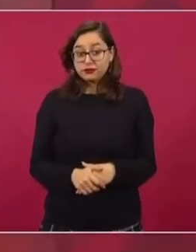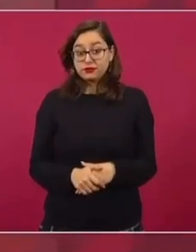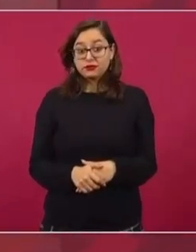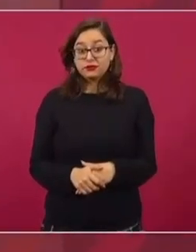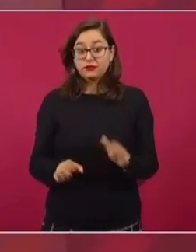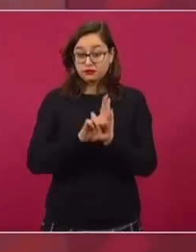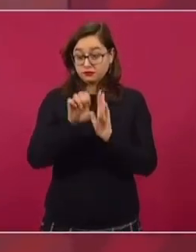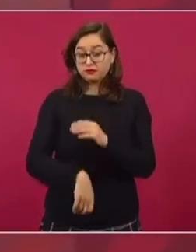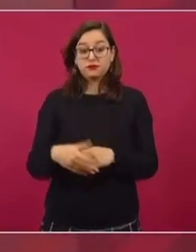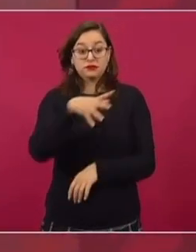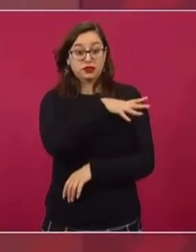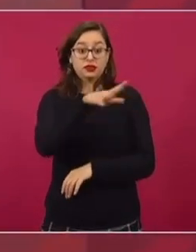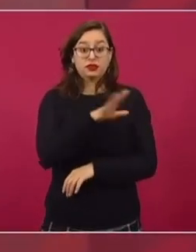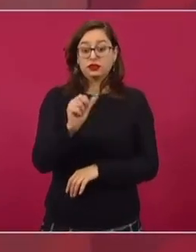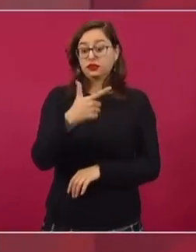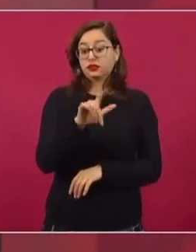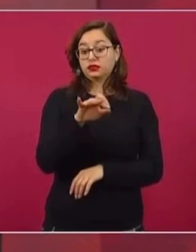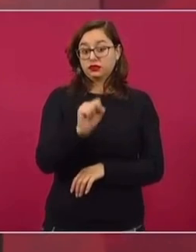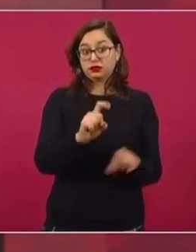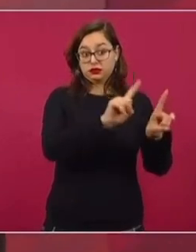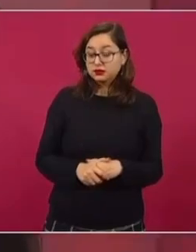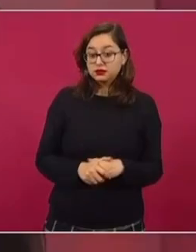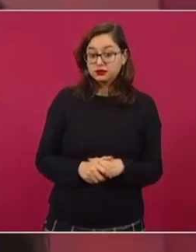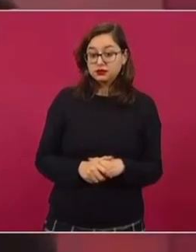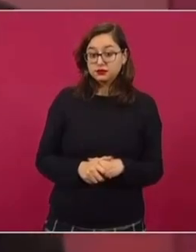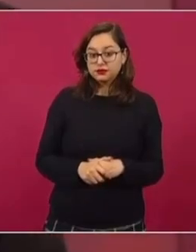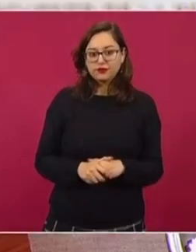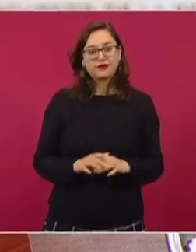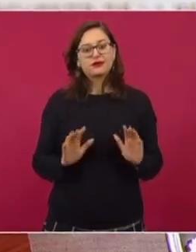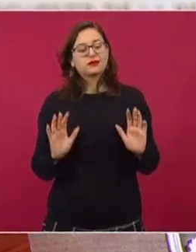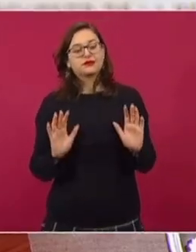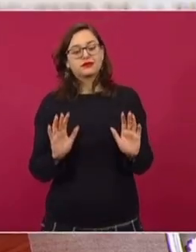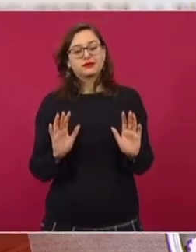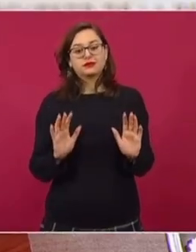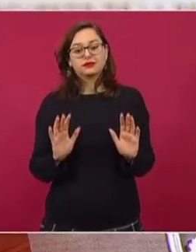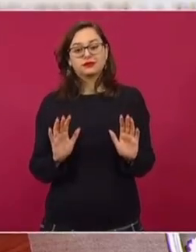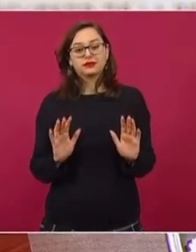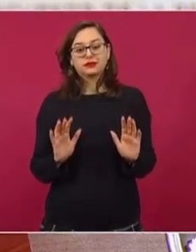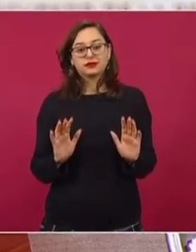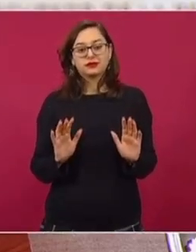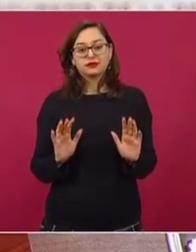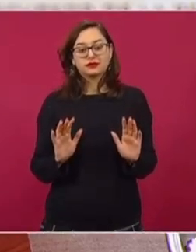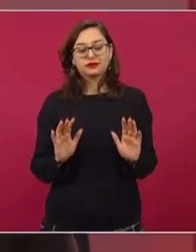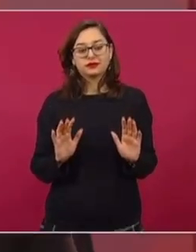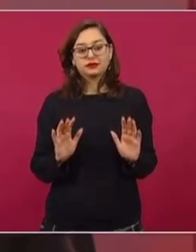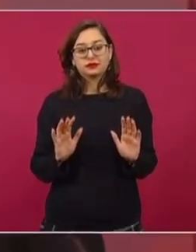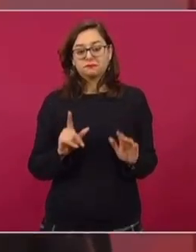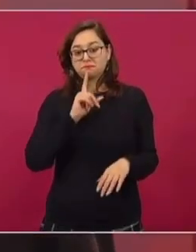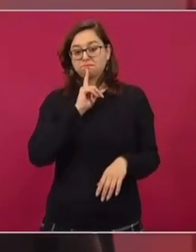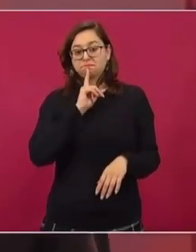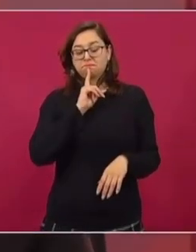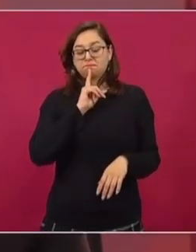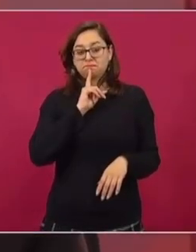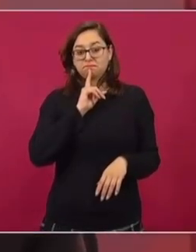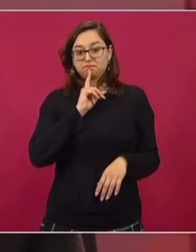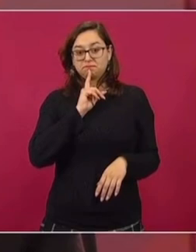general Ángeles, entre otras cosas. Ah, pero como si nada hubiese pasado.